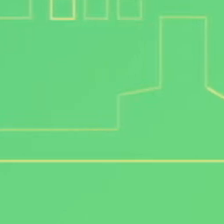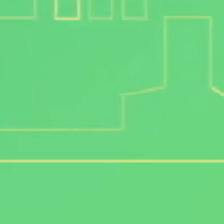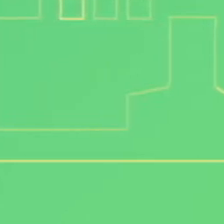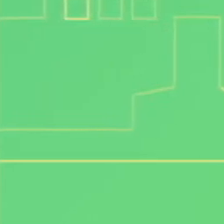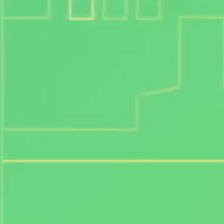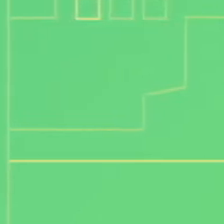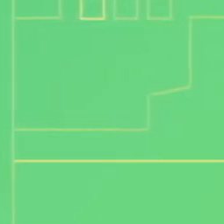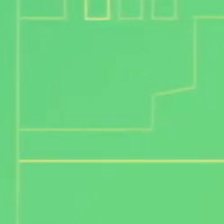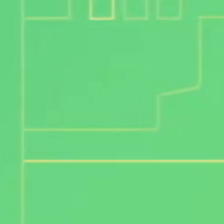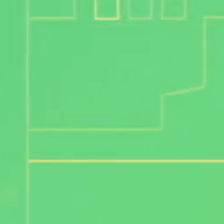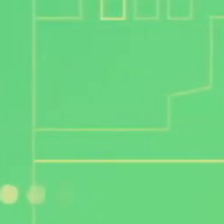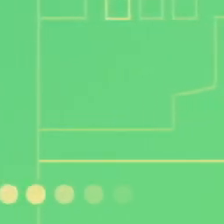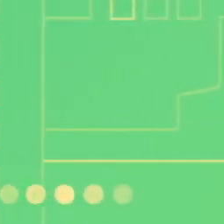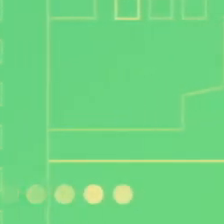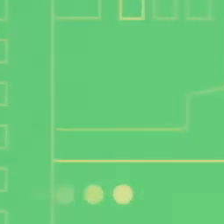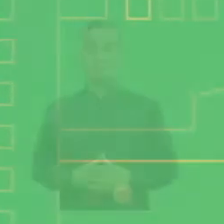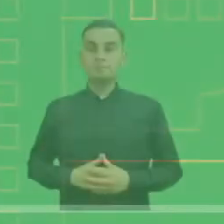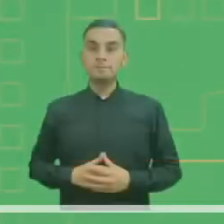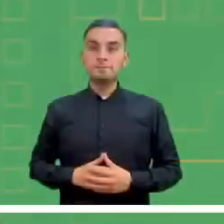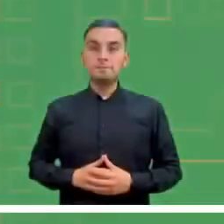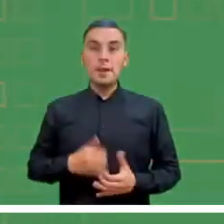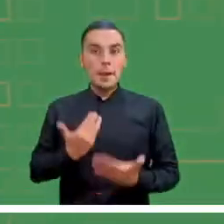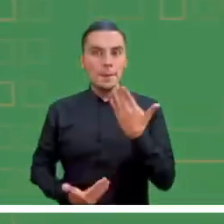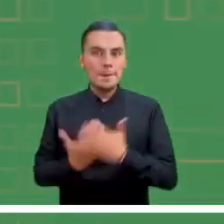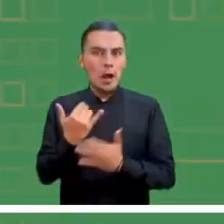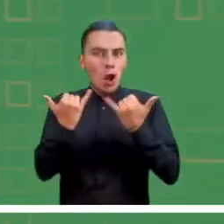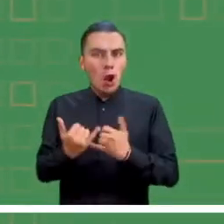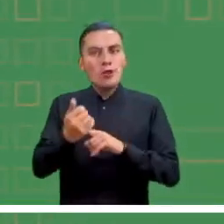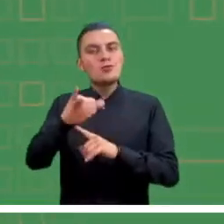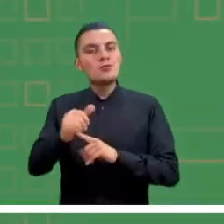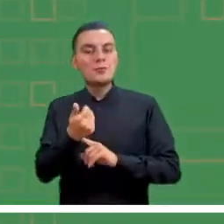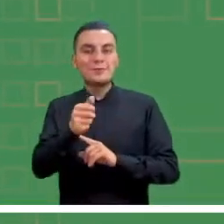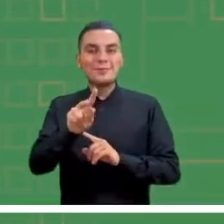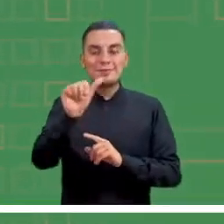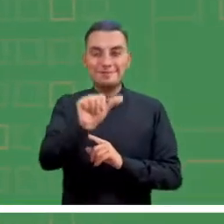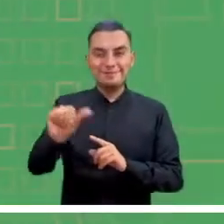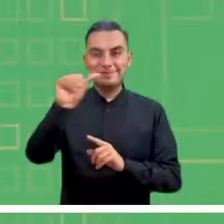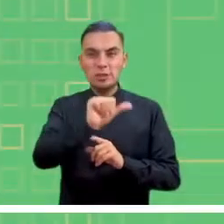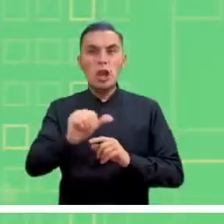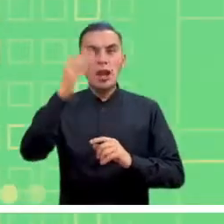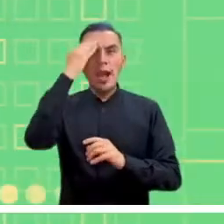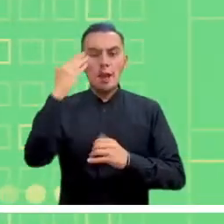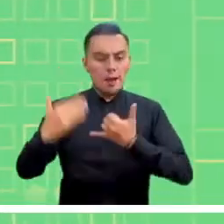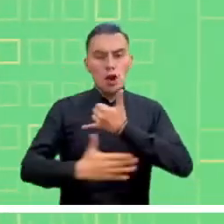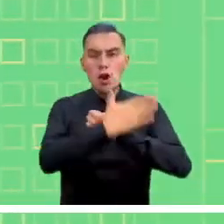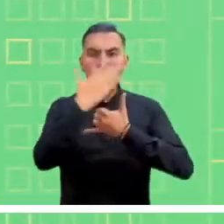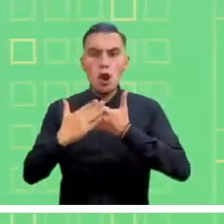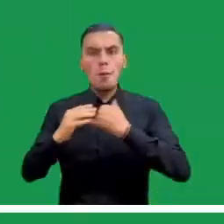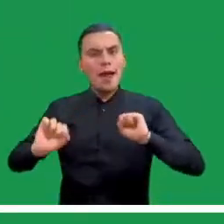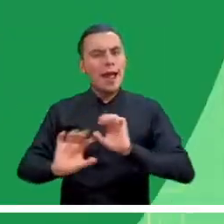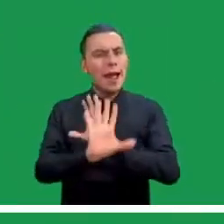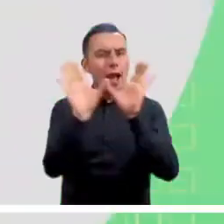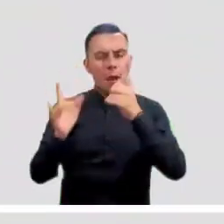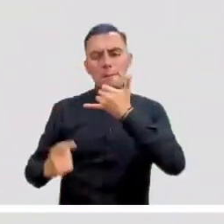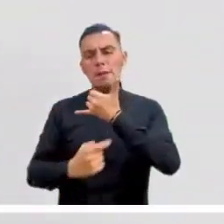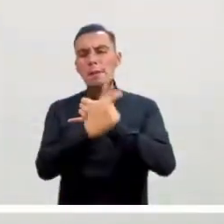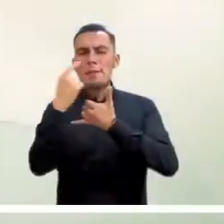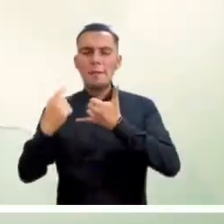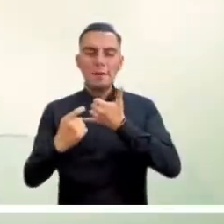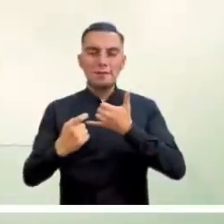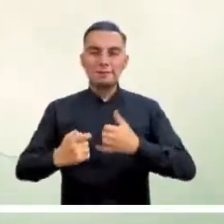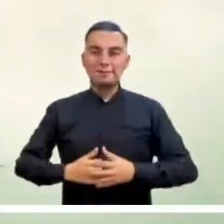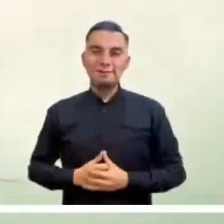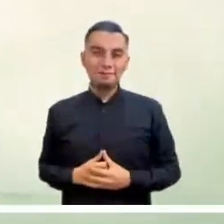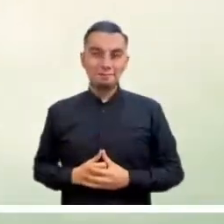Iniciamos este jueves 12 de agosto con el pronóstico del tiempo de la mañana en las diferentes regiones del país. Una mañana